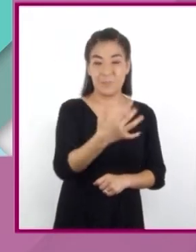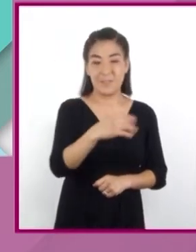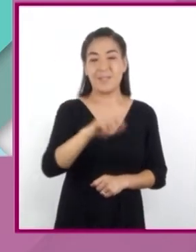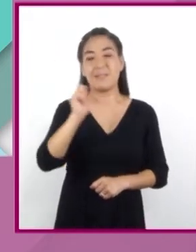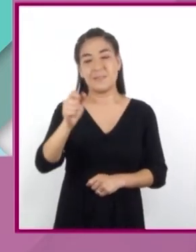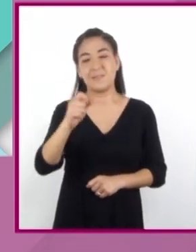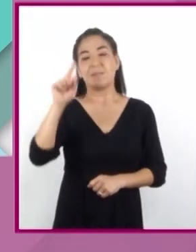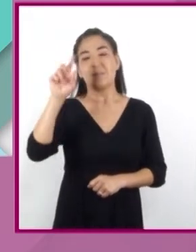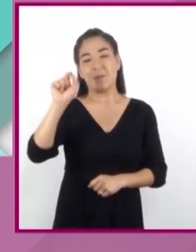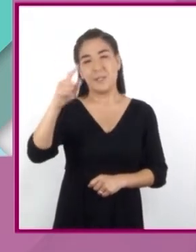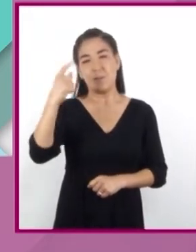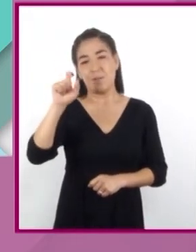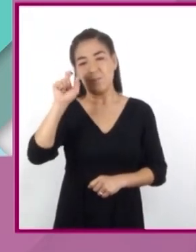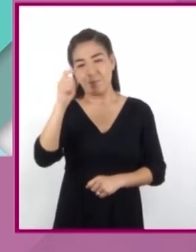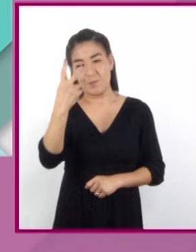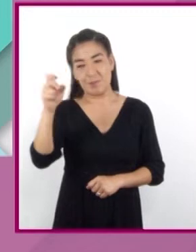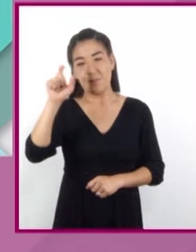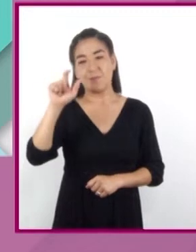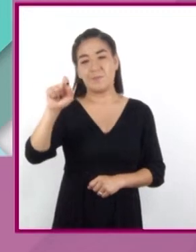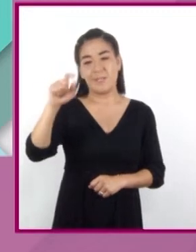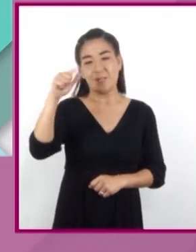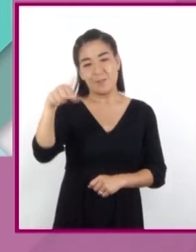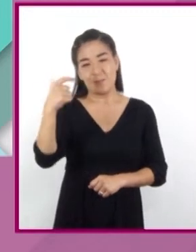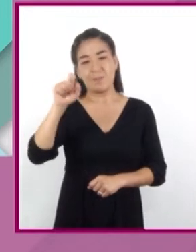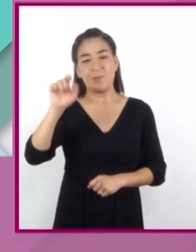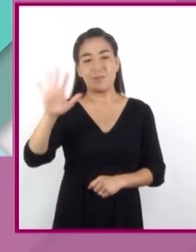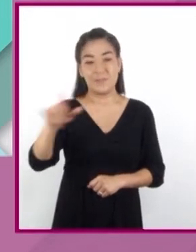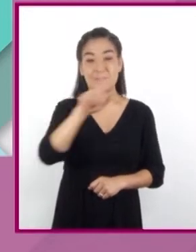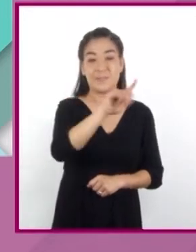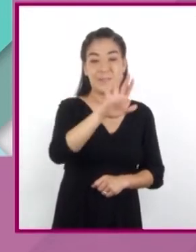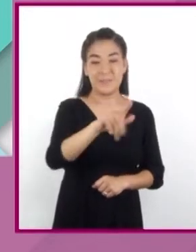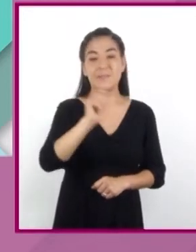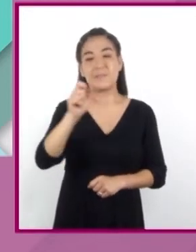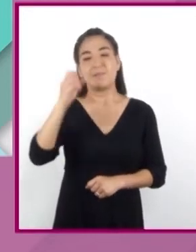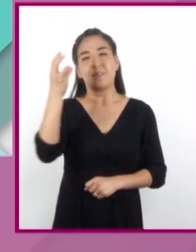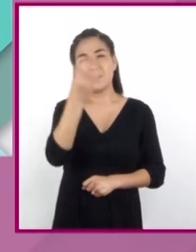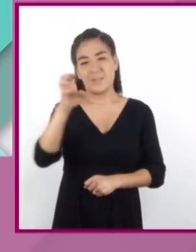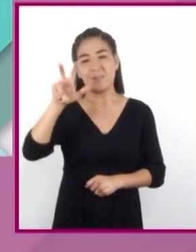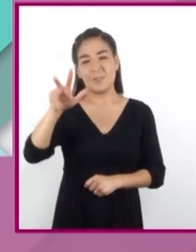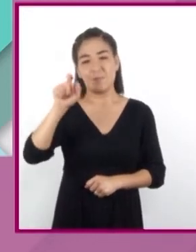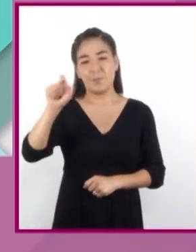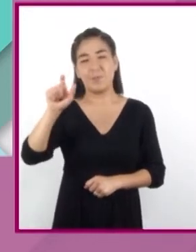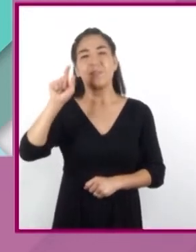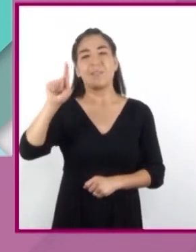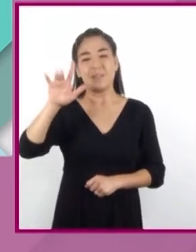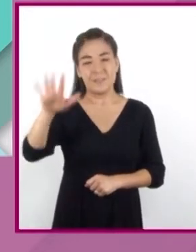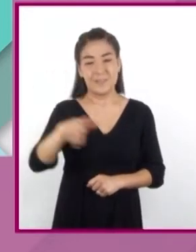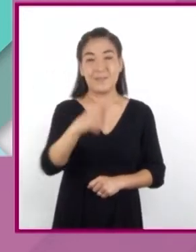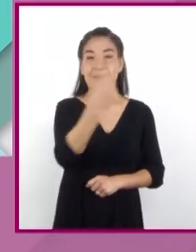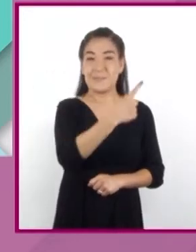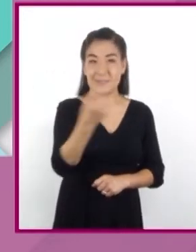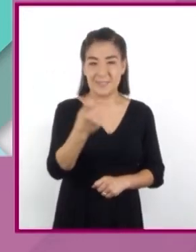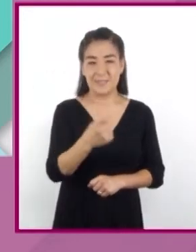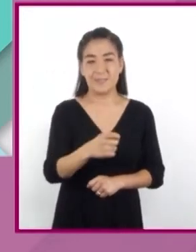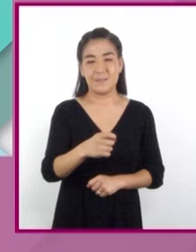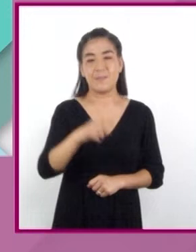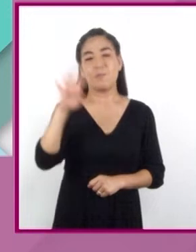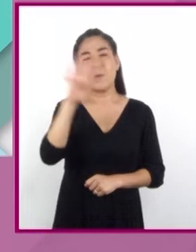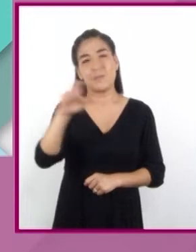En 75, el resultado es 318.75 MB. Para 100, tenemos la cantidad de 425.